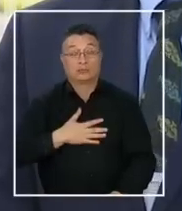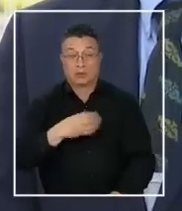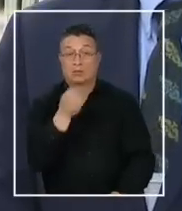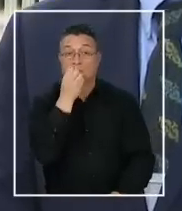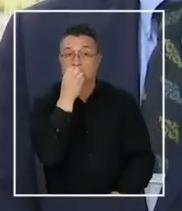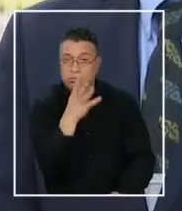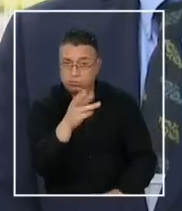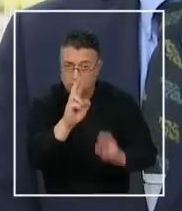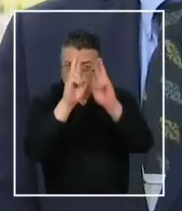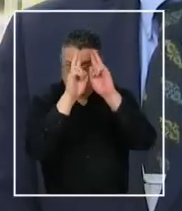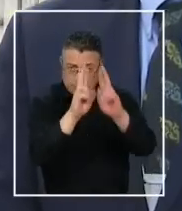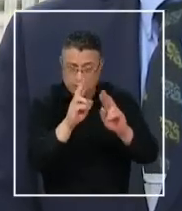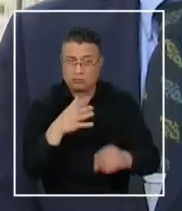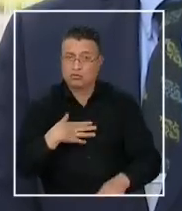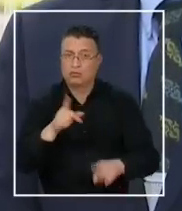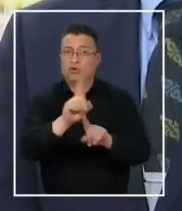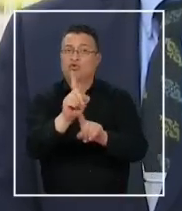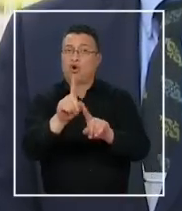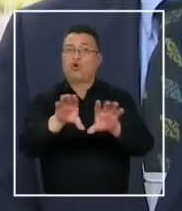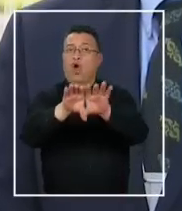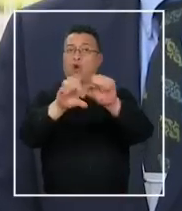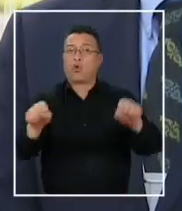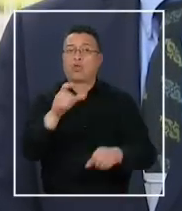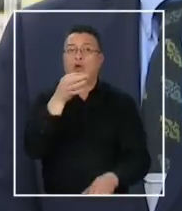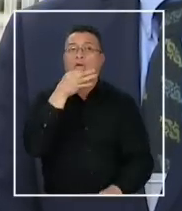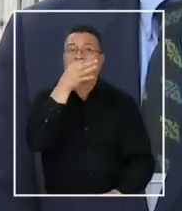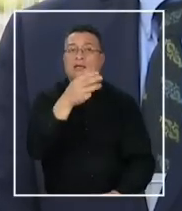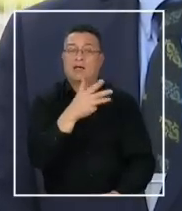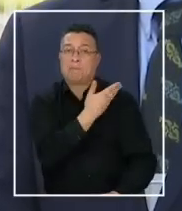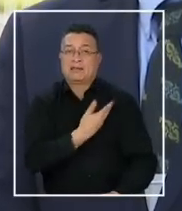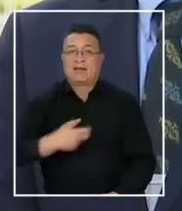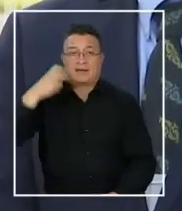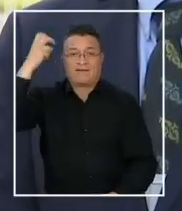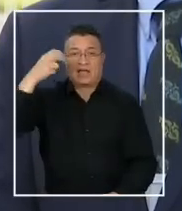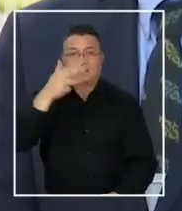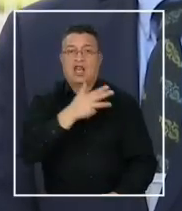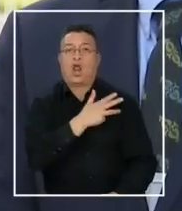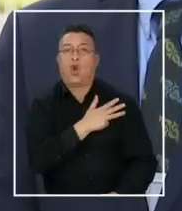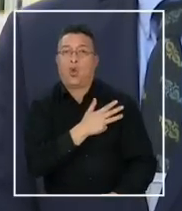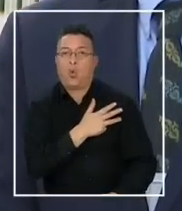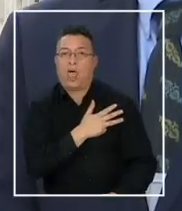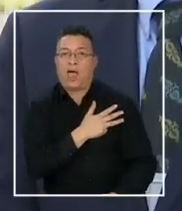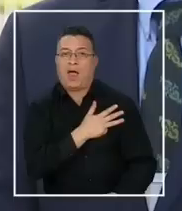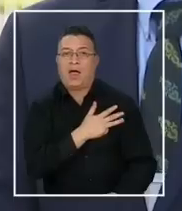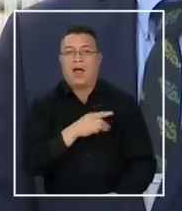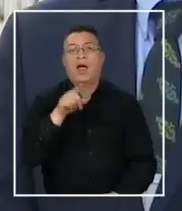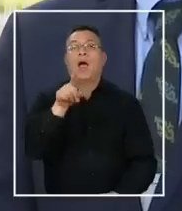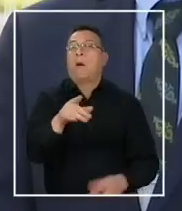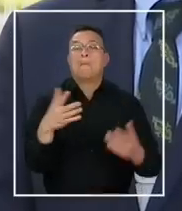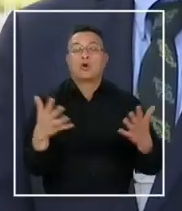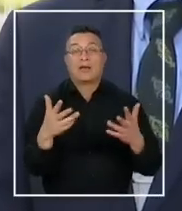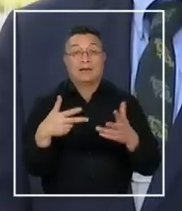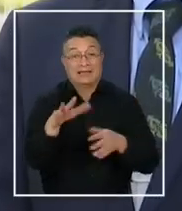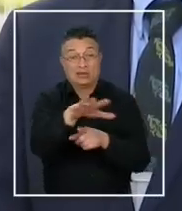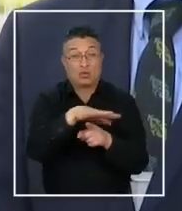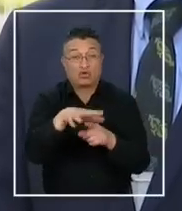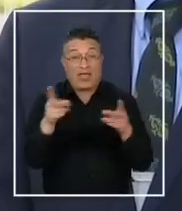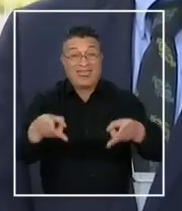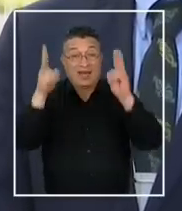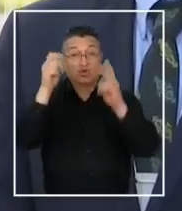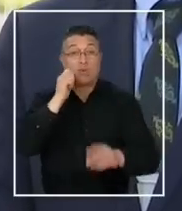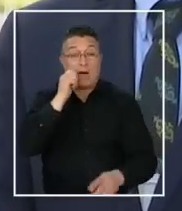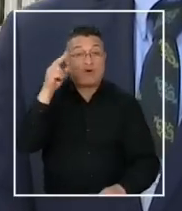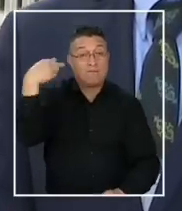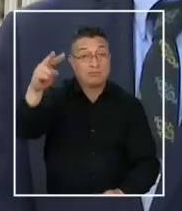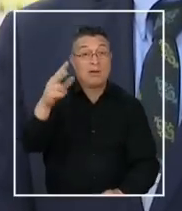Manifesté respetuosamente que tenía una discrepancia con lo que señaló el presidente Lula el día de ayer, en el sentido en que la situación de derechos humanos en Venezuela